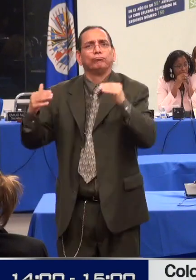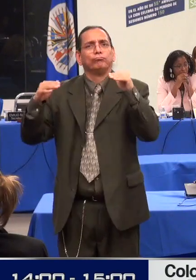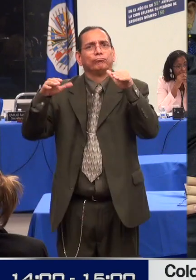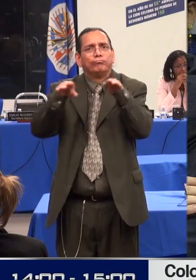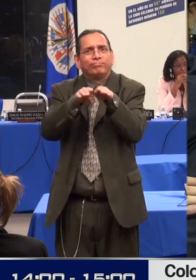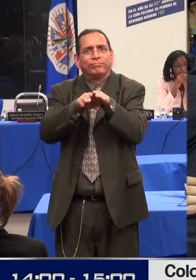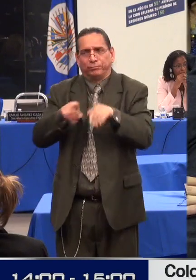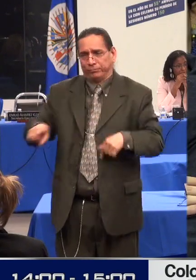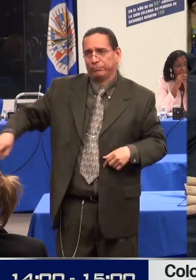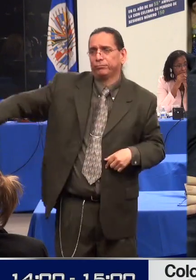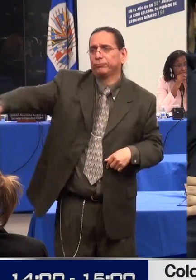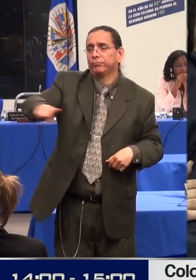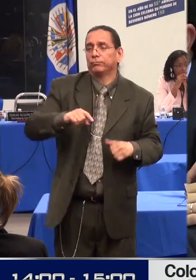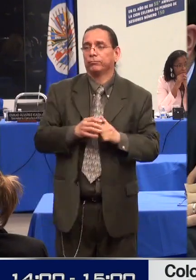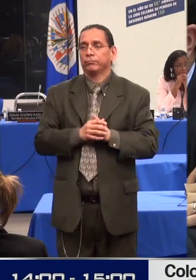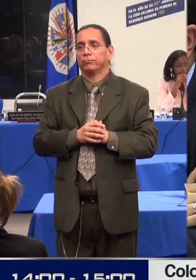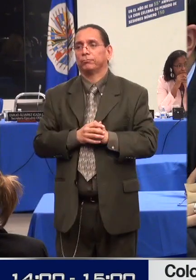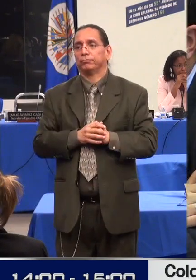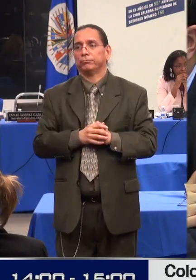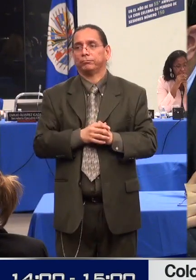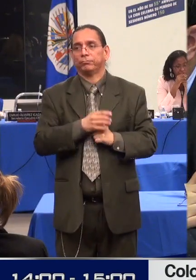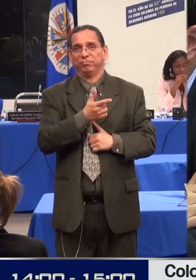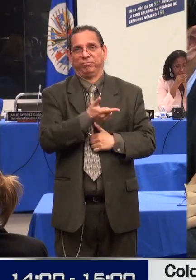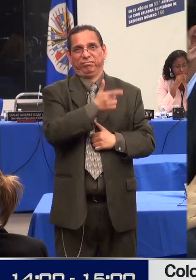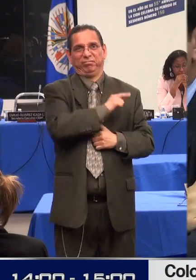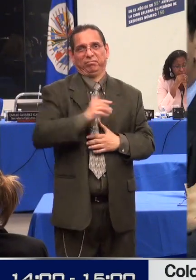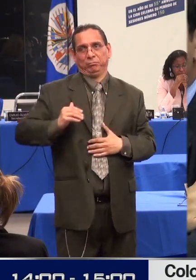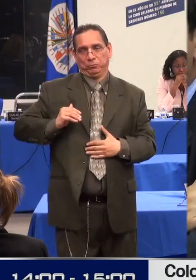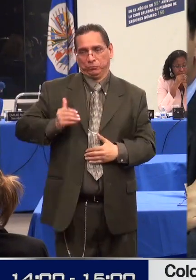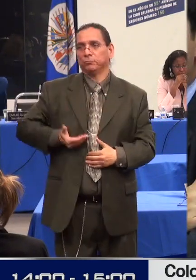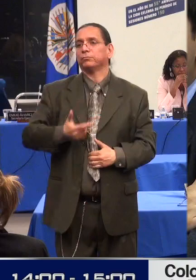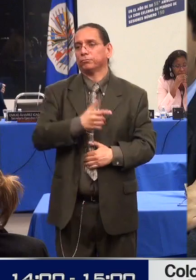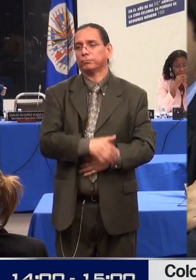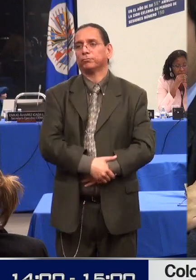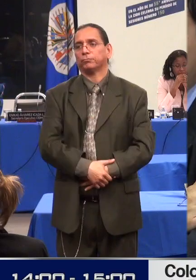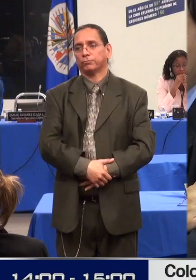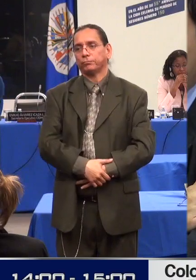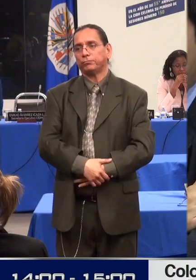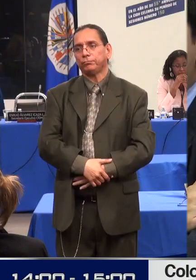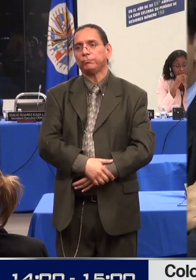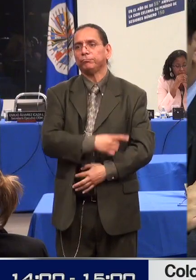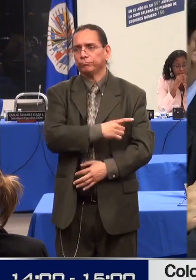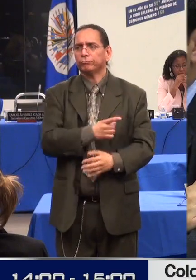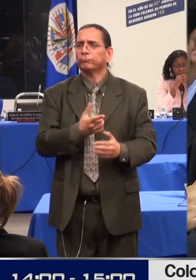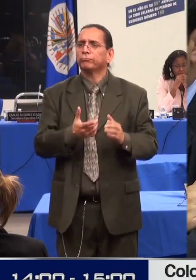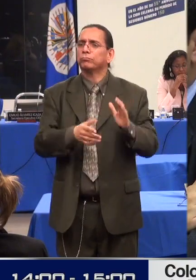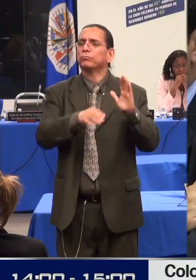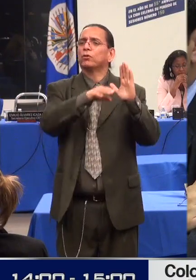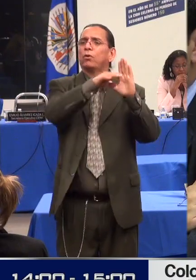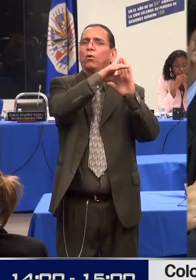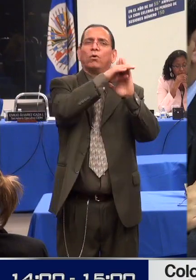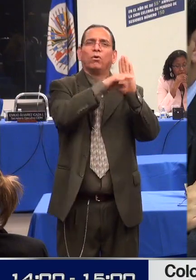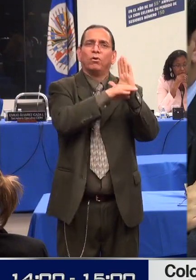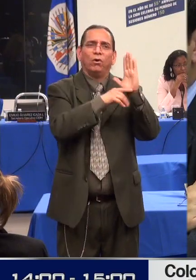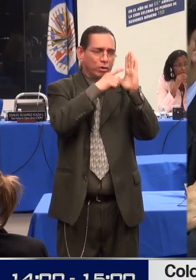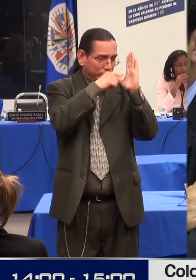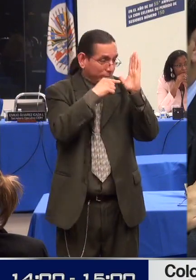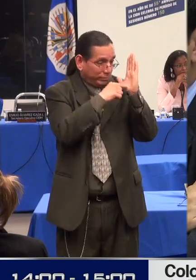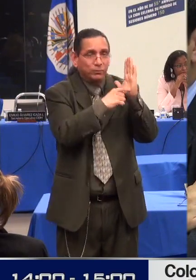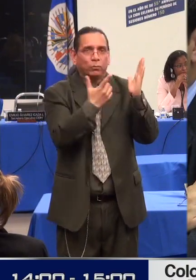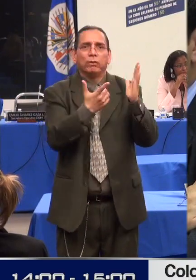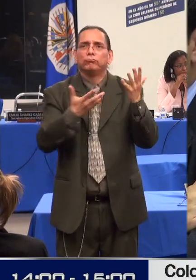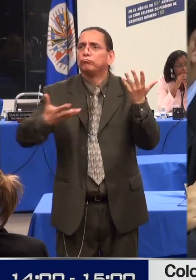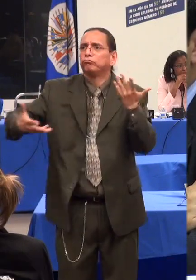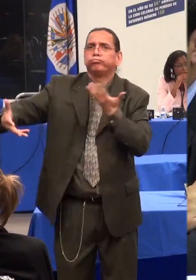adoptada a partir del COMPES pero que continúa en un proceso de participación, es claro que está orientada al